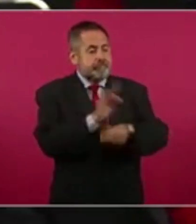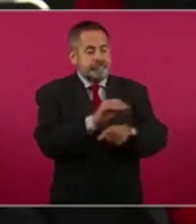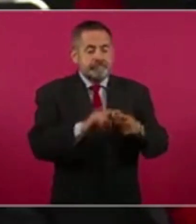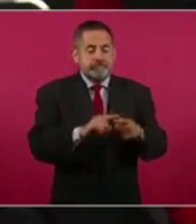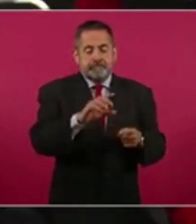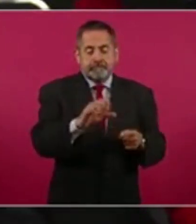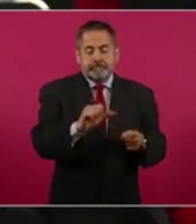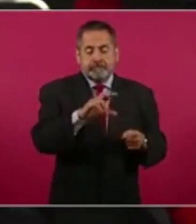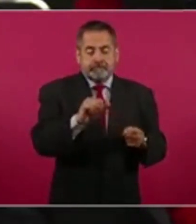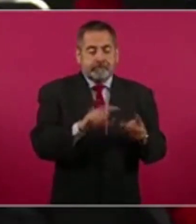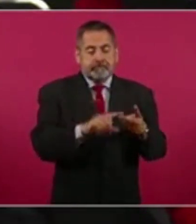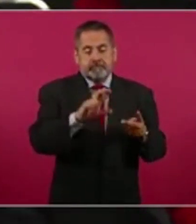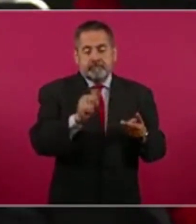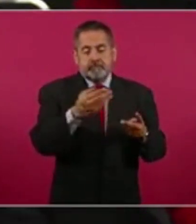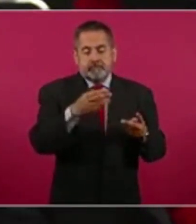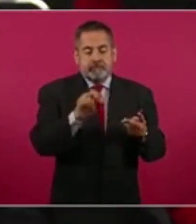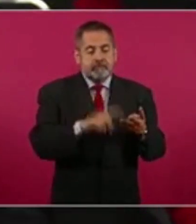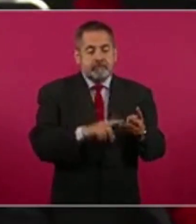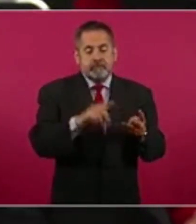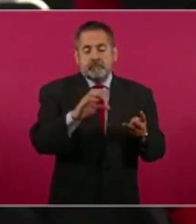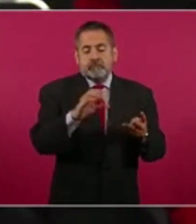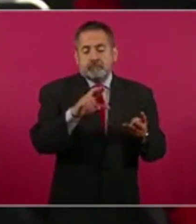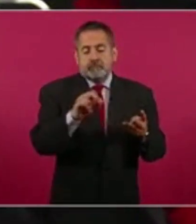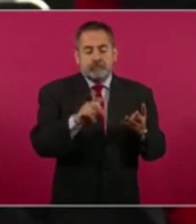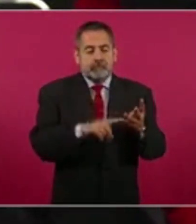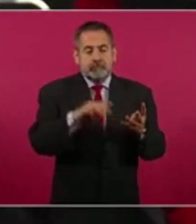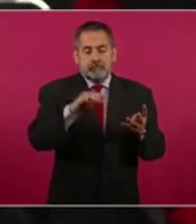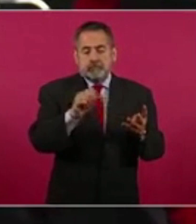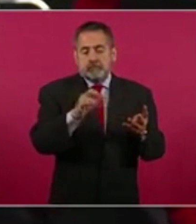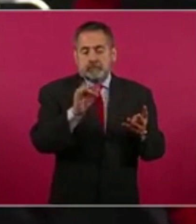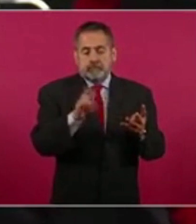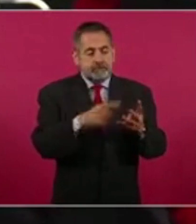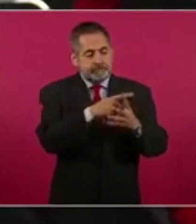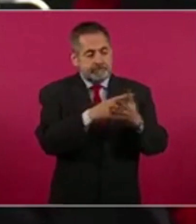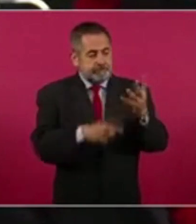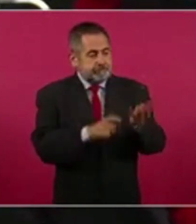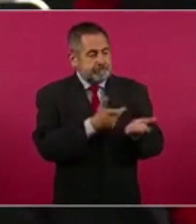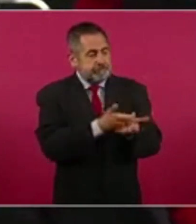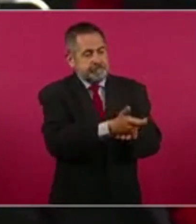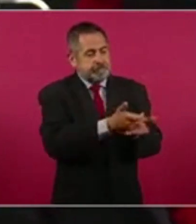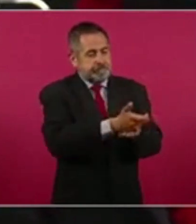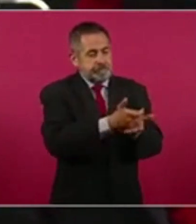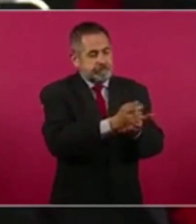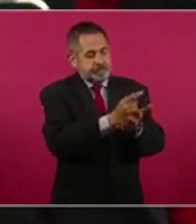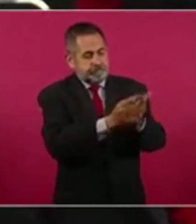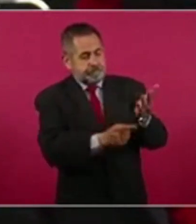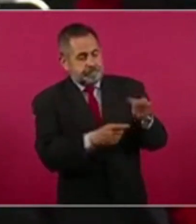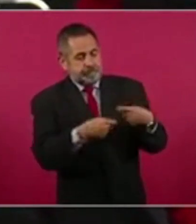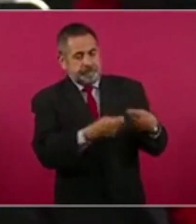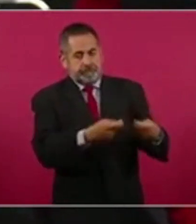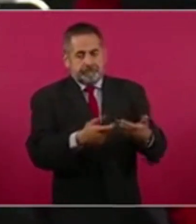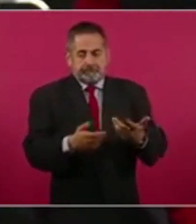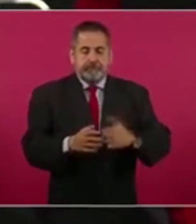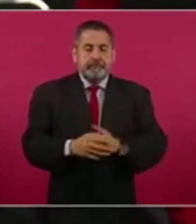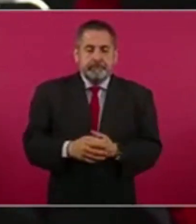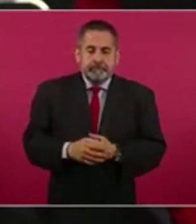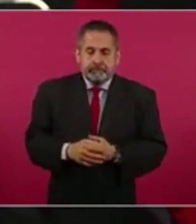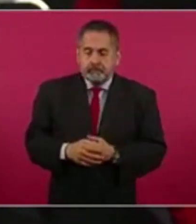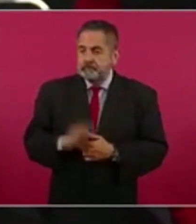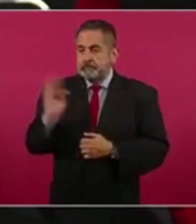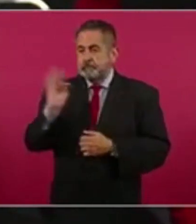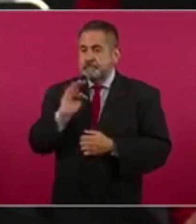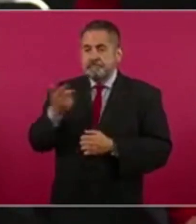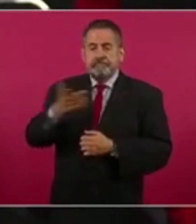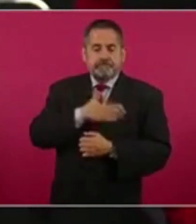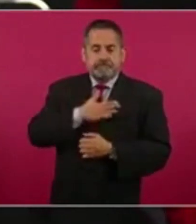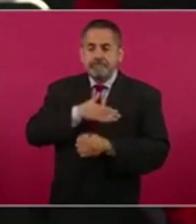Raimundo Rivapalacia, a Carlos Marín, Ciro Gómez Leiva, entre otros personajes. Usted haría un llamado a que la gente